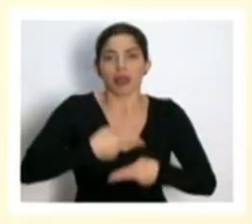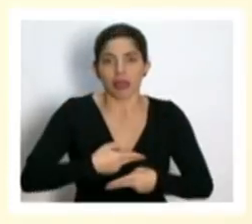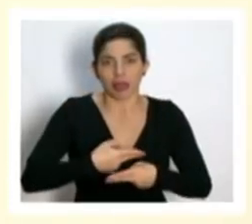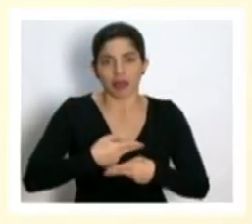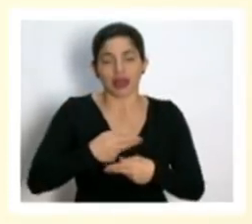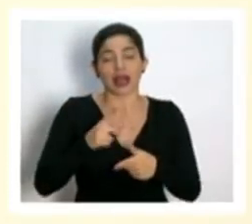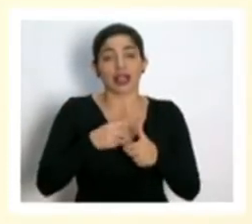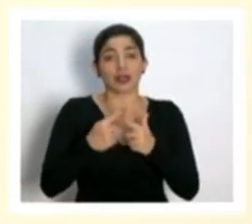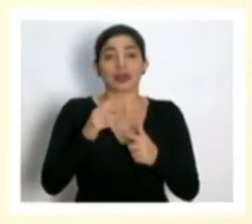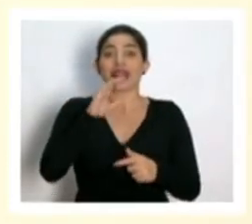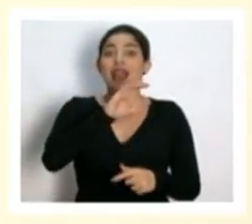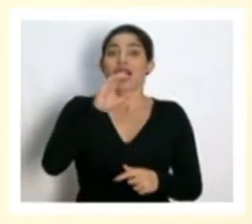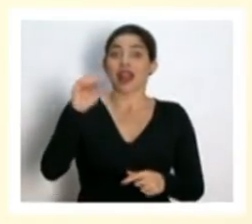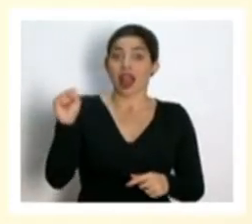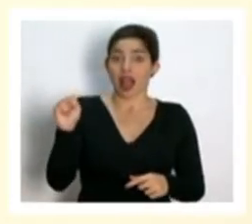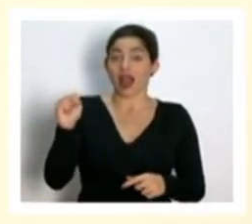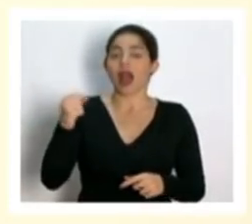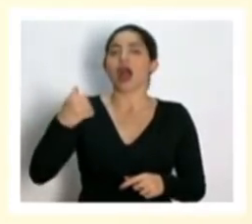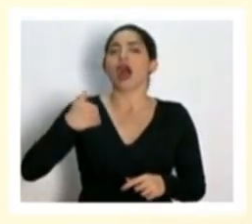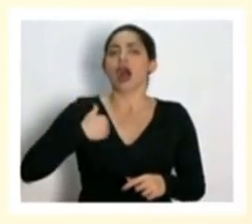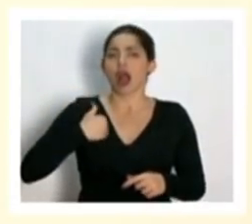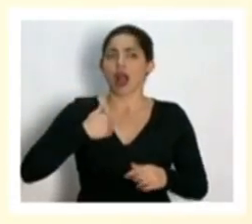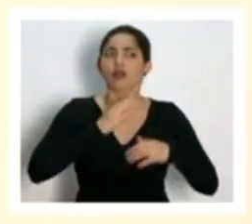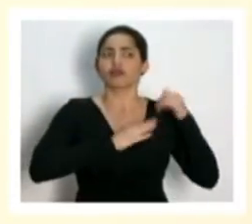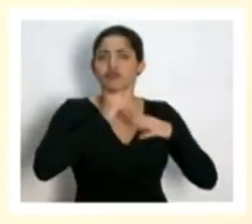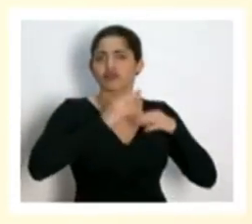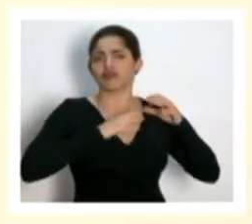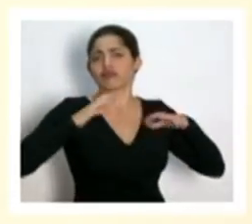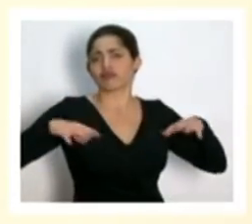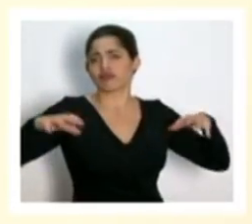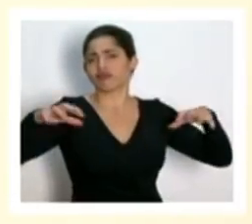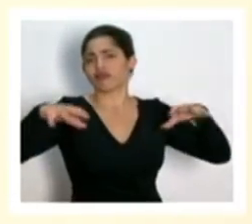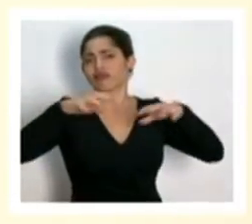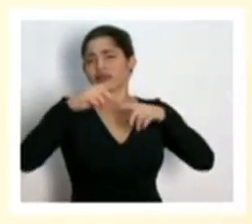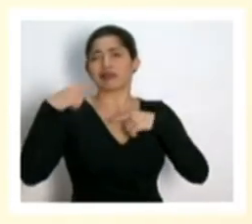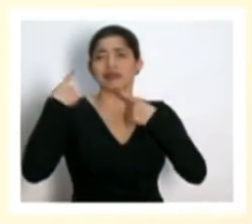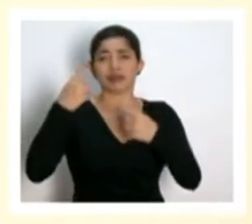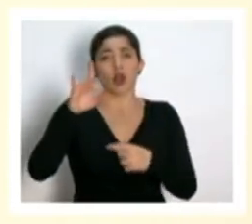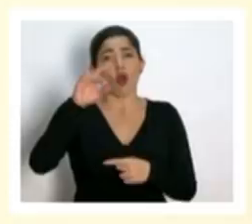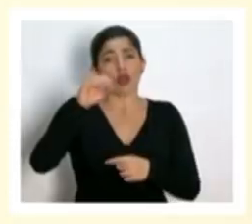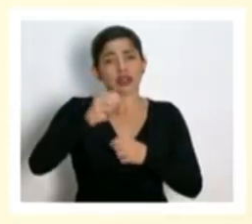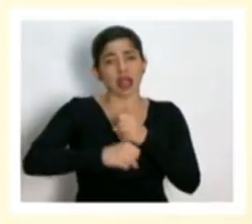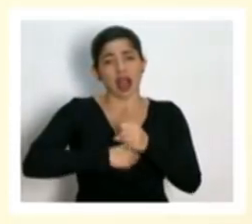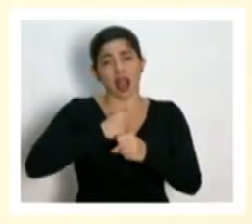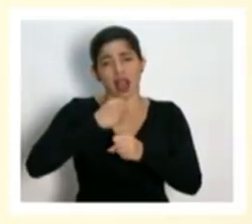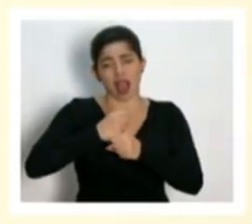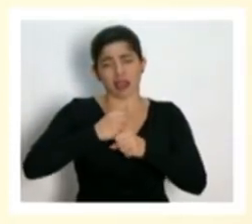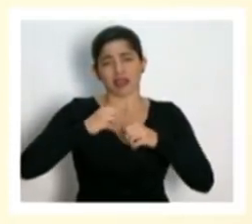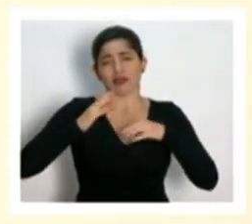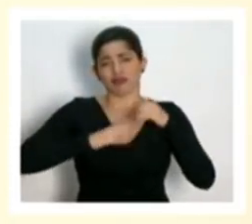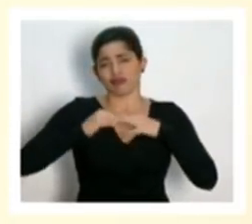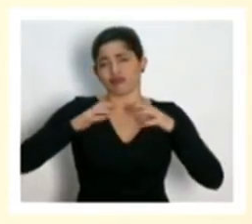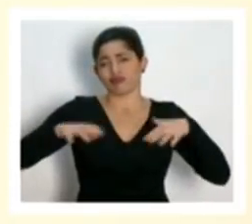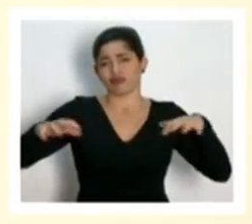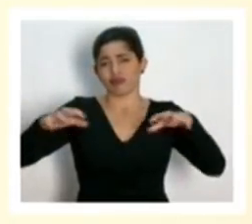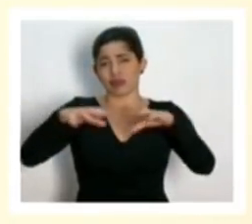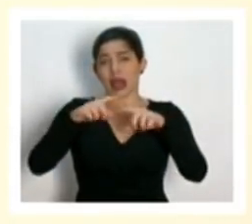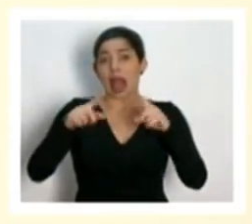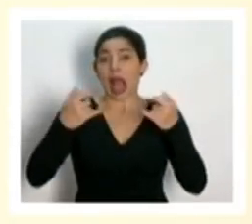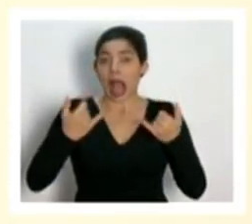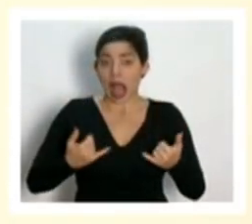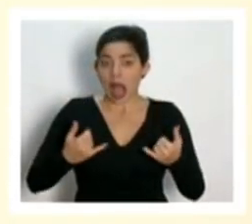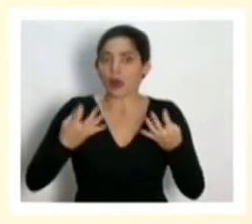caja tiene una infraestructura que ha construido a lo largo de 80 años y estamos ahora tratando de